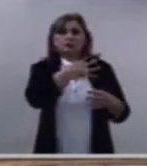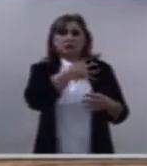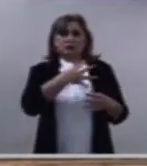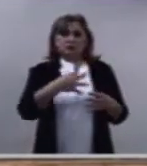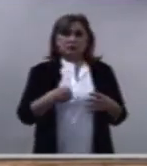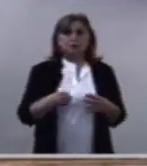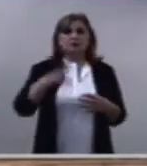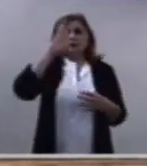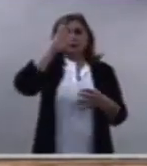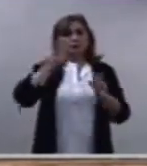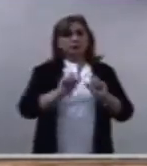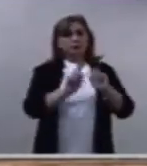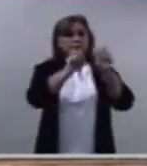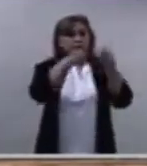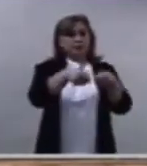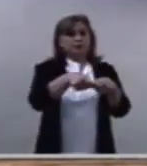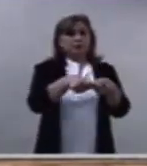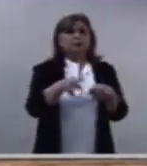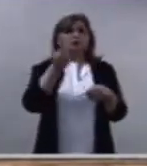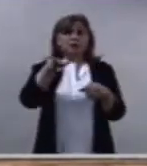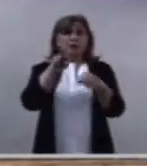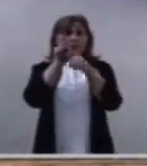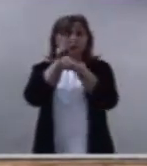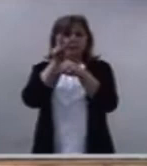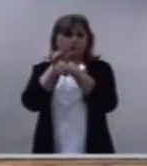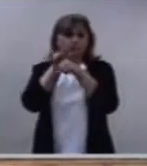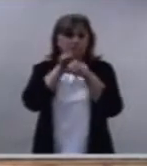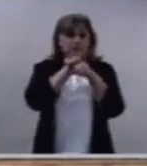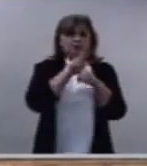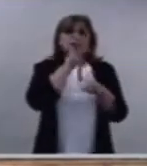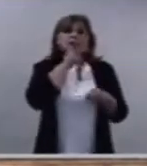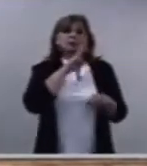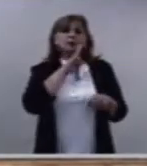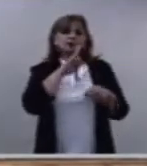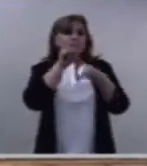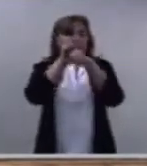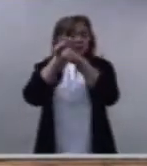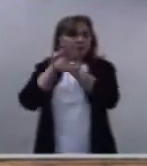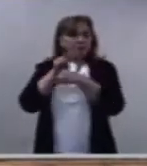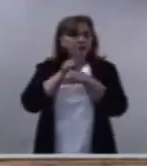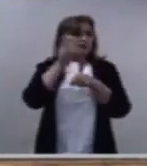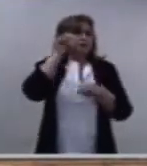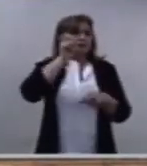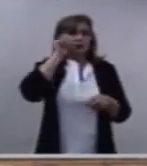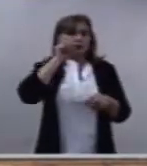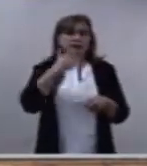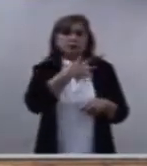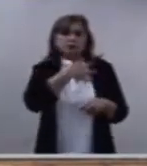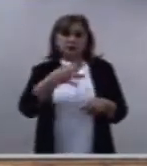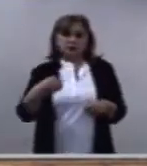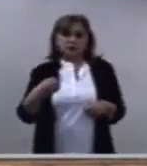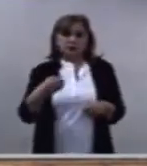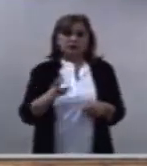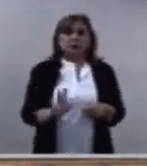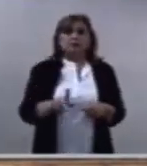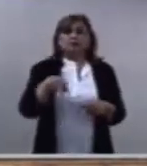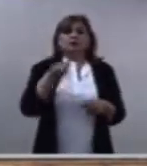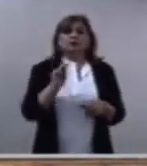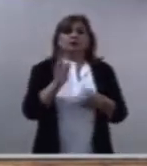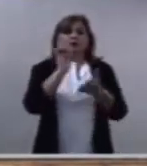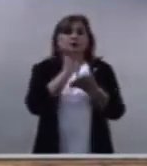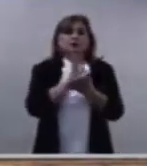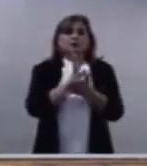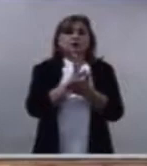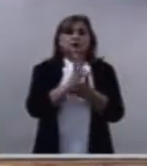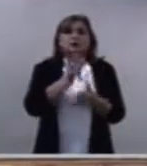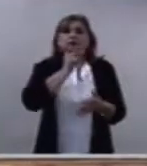son sentinelas de sus hijos. Pero no sólo los papás con los hijos,